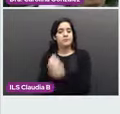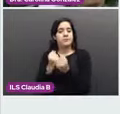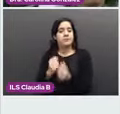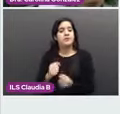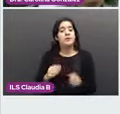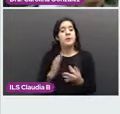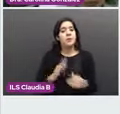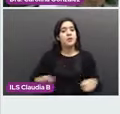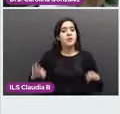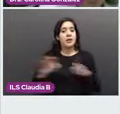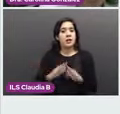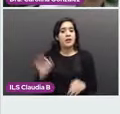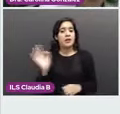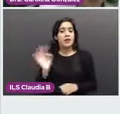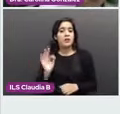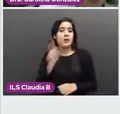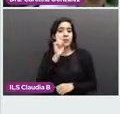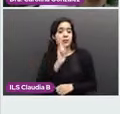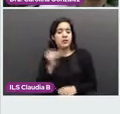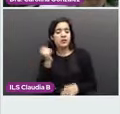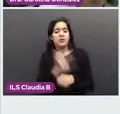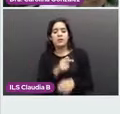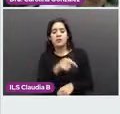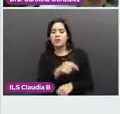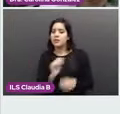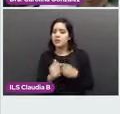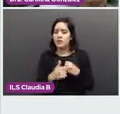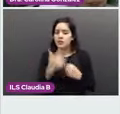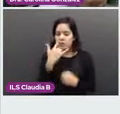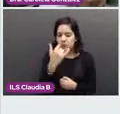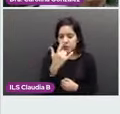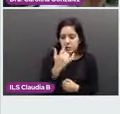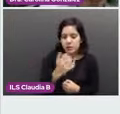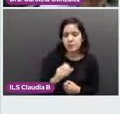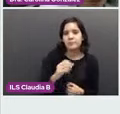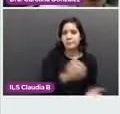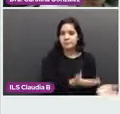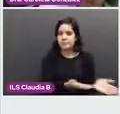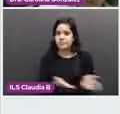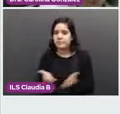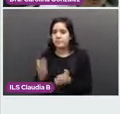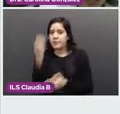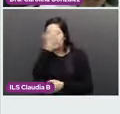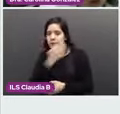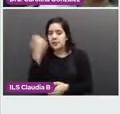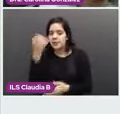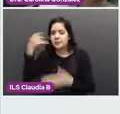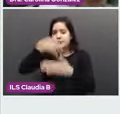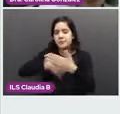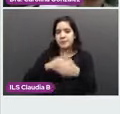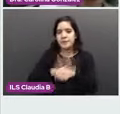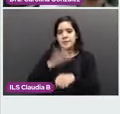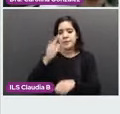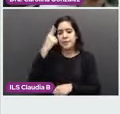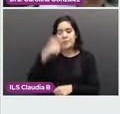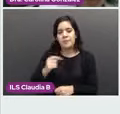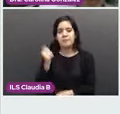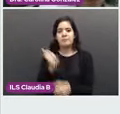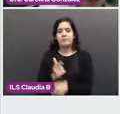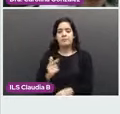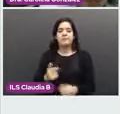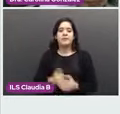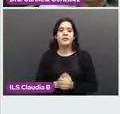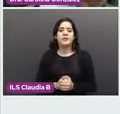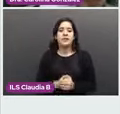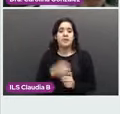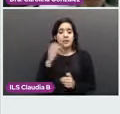servicio de colposcopía. La indicación es primero hacer un tamizaje a nuestra población. No está recomendado hacer una colposcopía